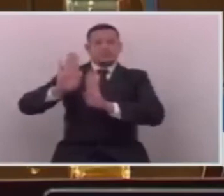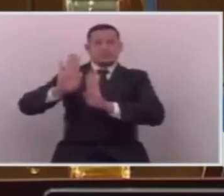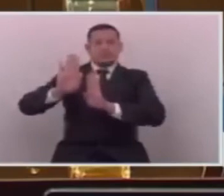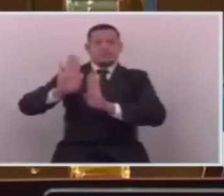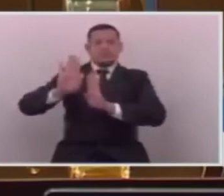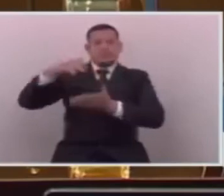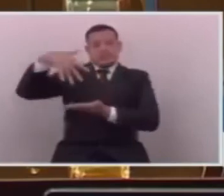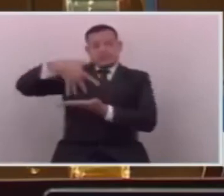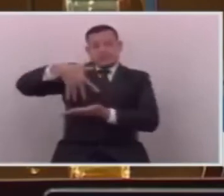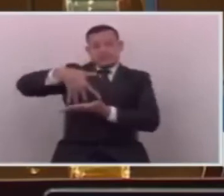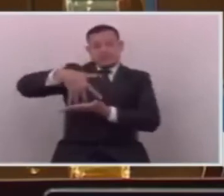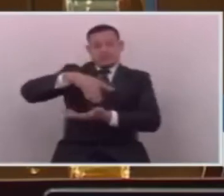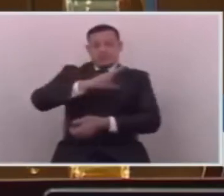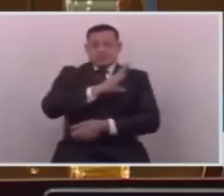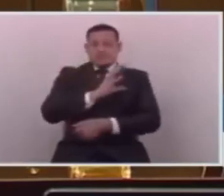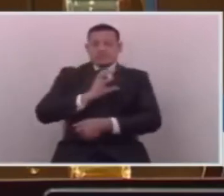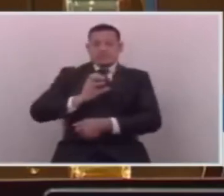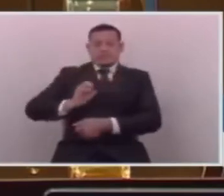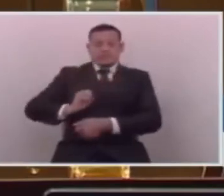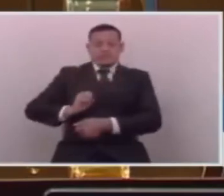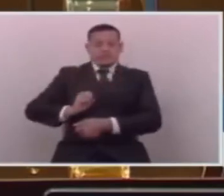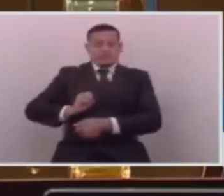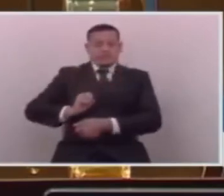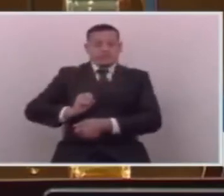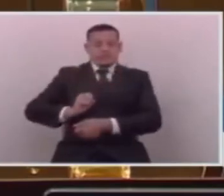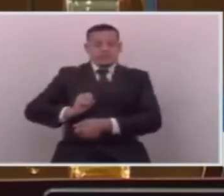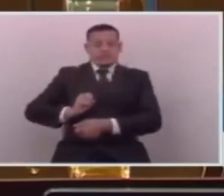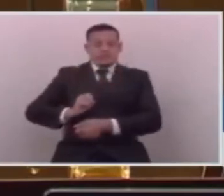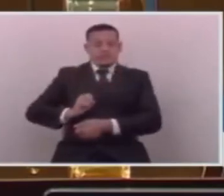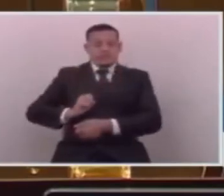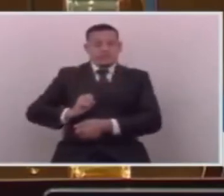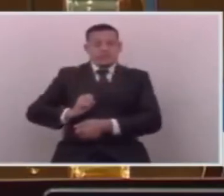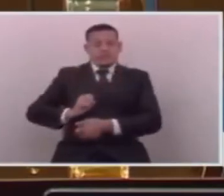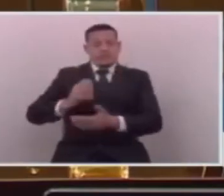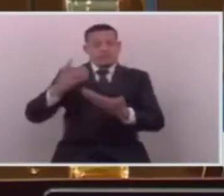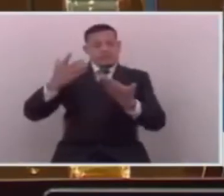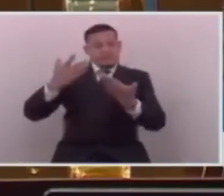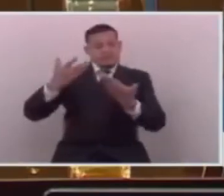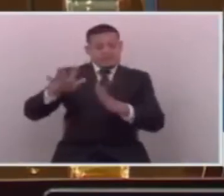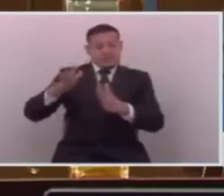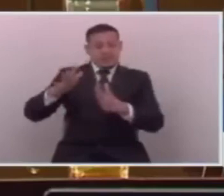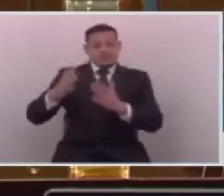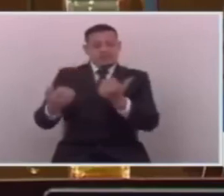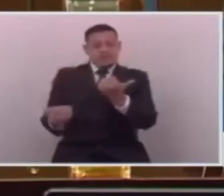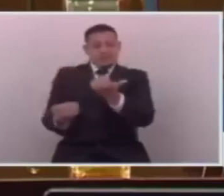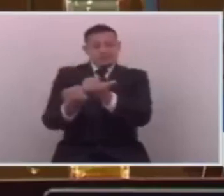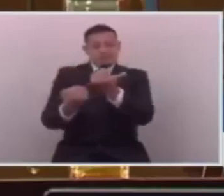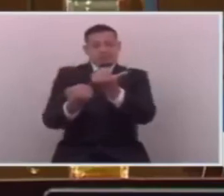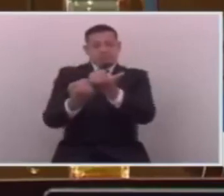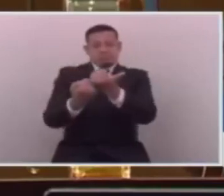El pueblo salvadoreño ya puso de su parte,